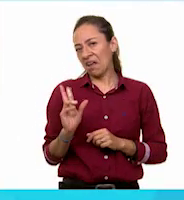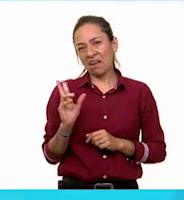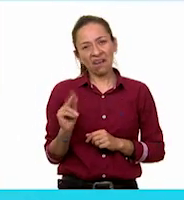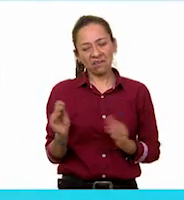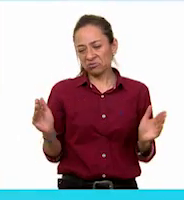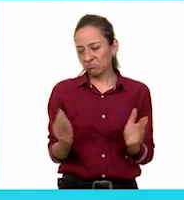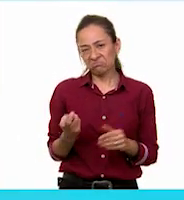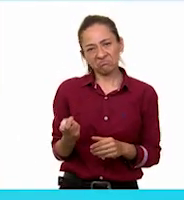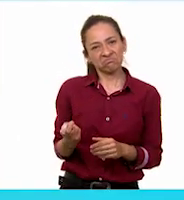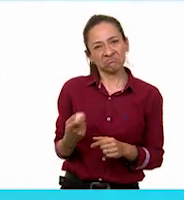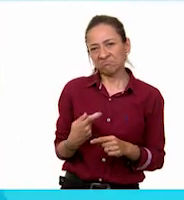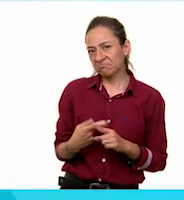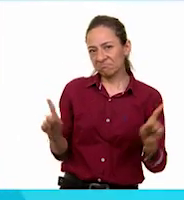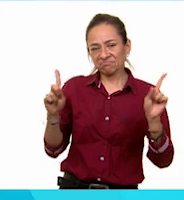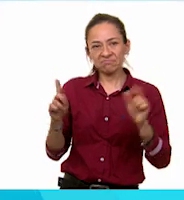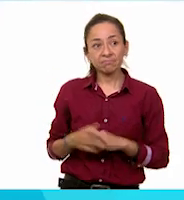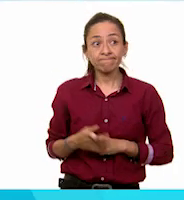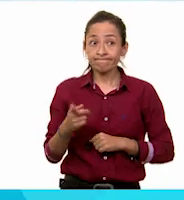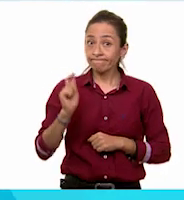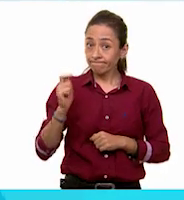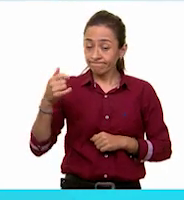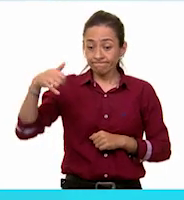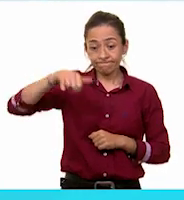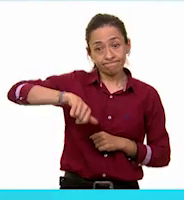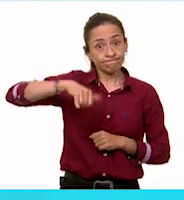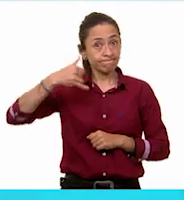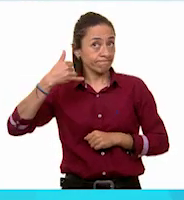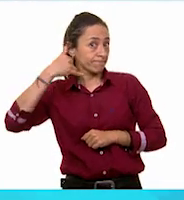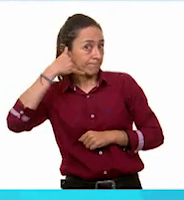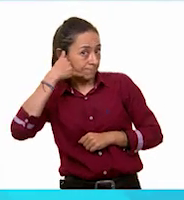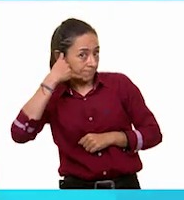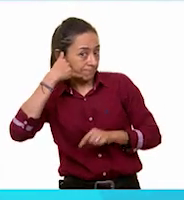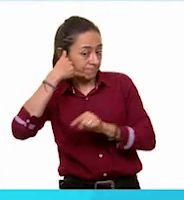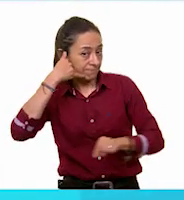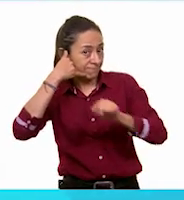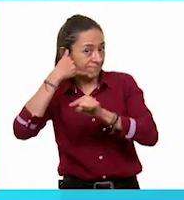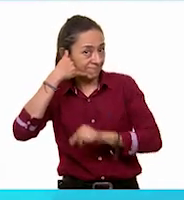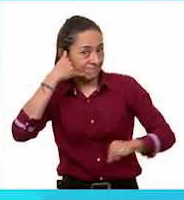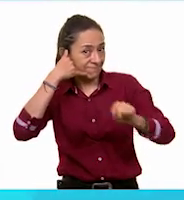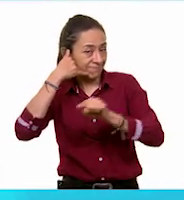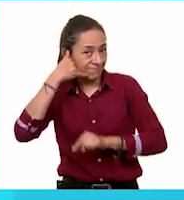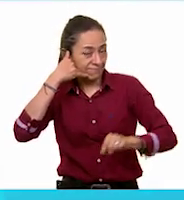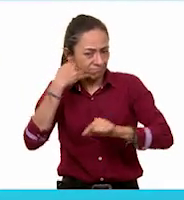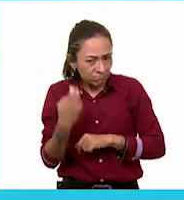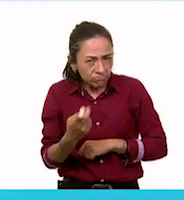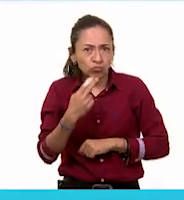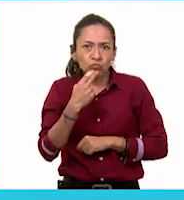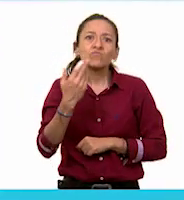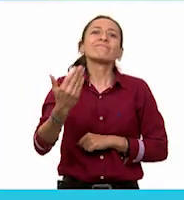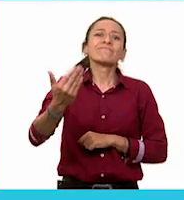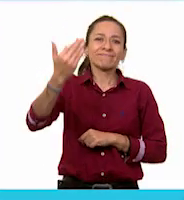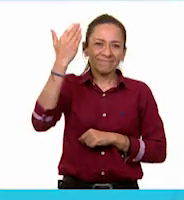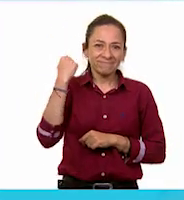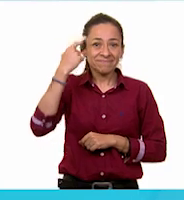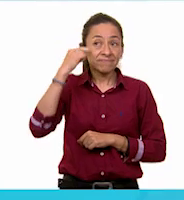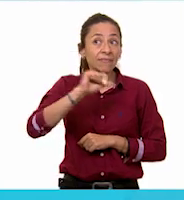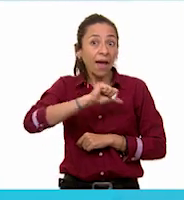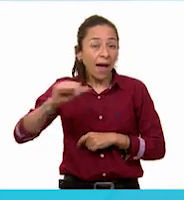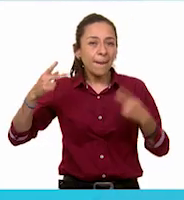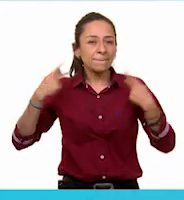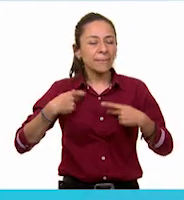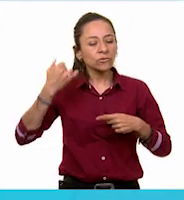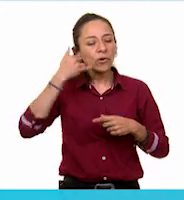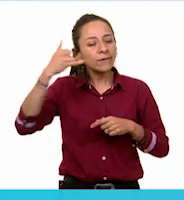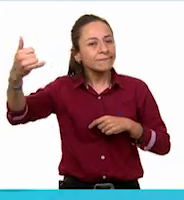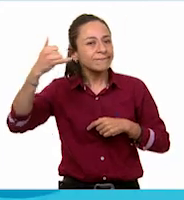Este es un teléfono. Este teléfono se utilizaba para marcarle a las personas.